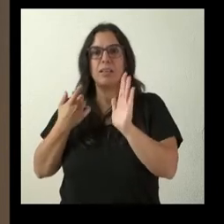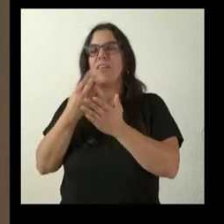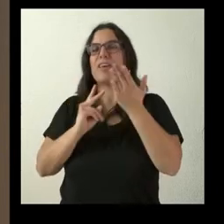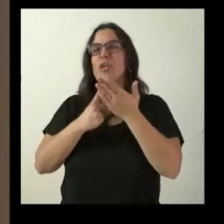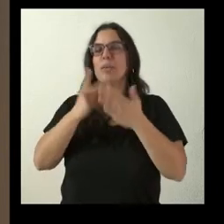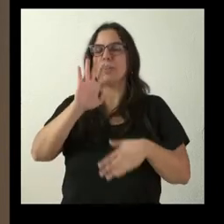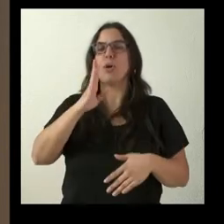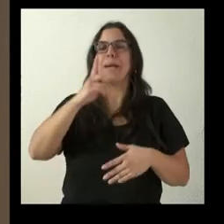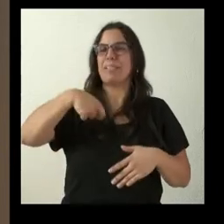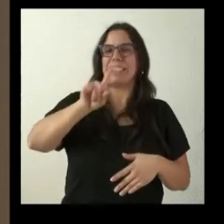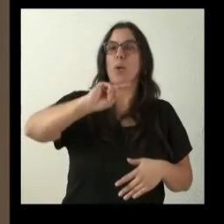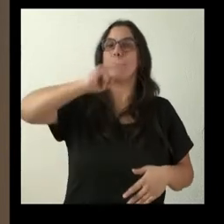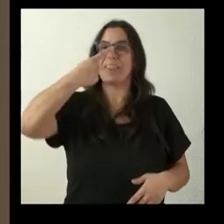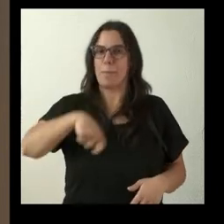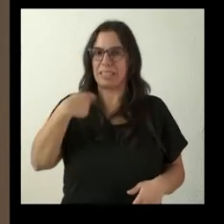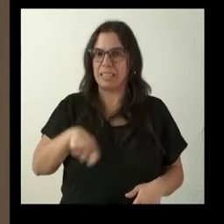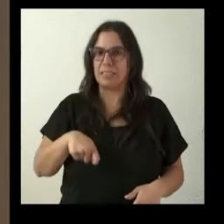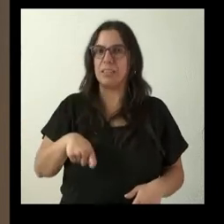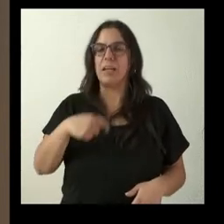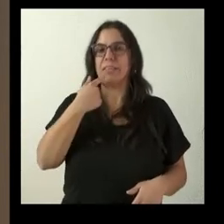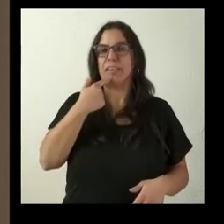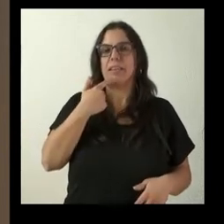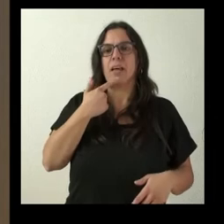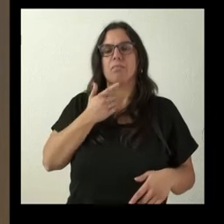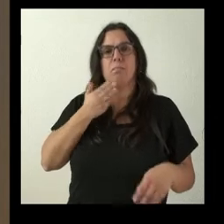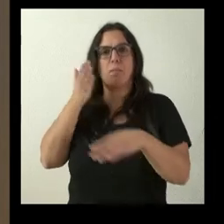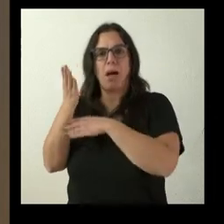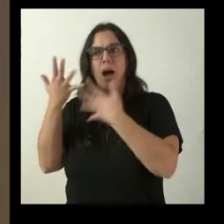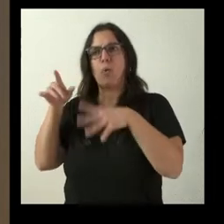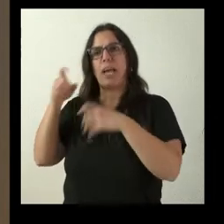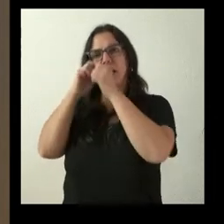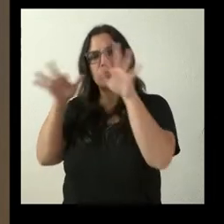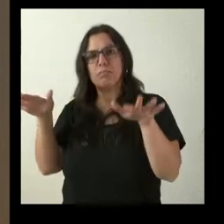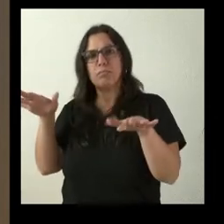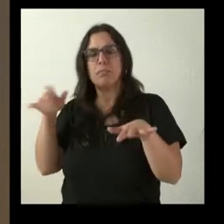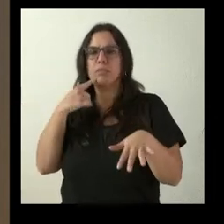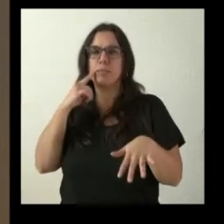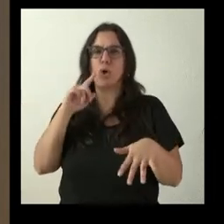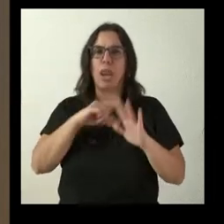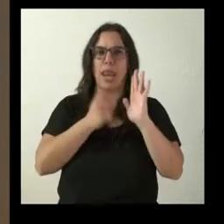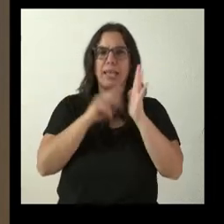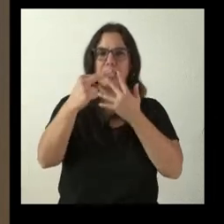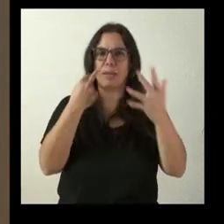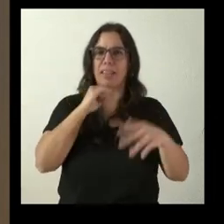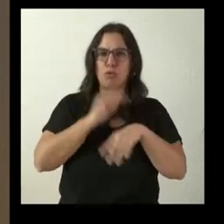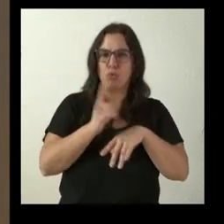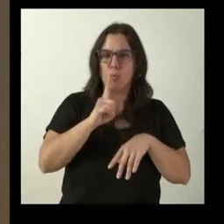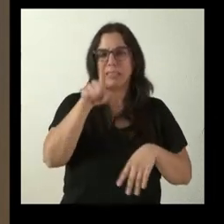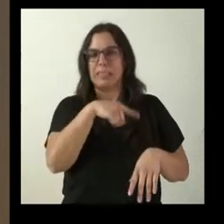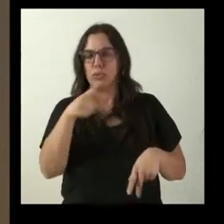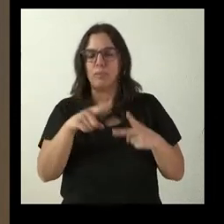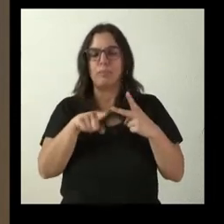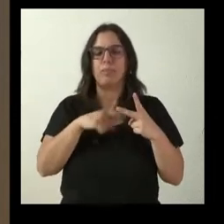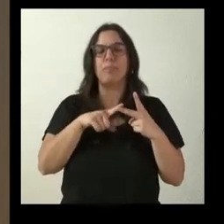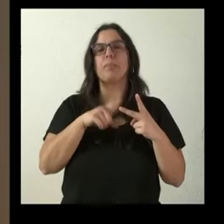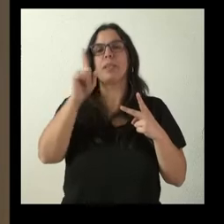que acude a esta reunión como miembro del Ejecutivo. No sé si esto podría contravenir la ley de transparencia. Y luego ya en otro orden de